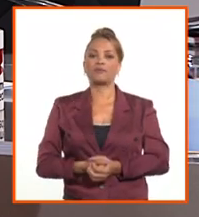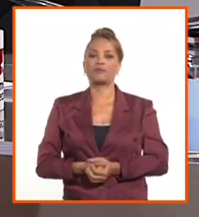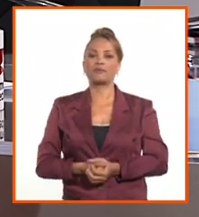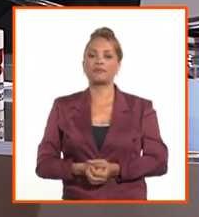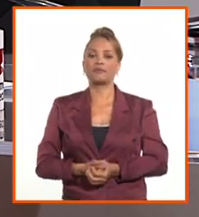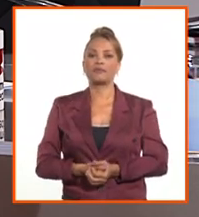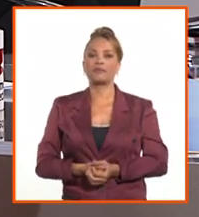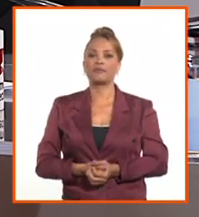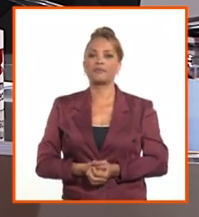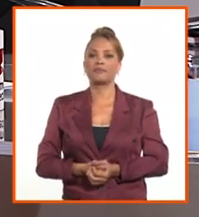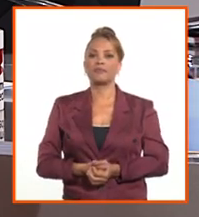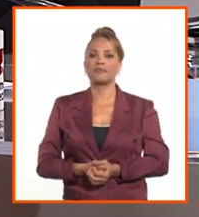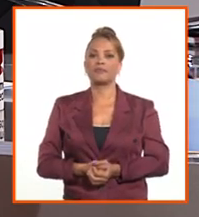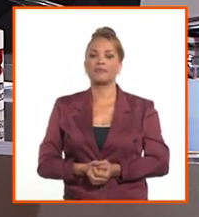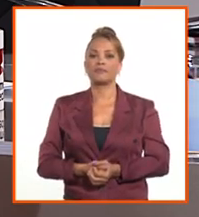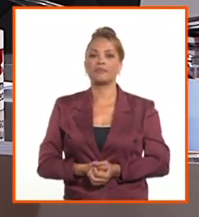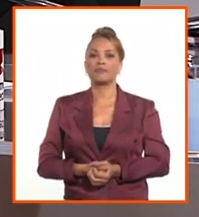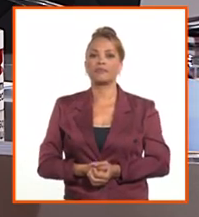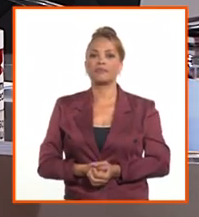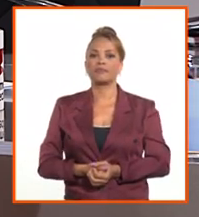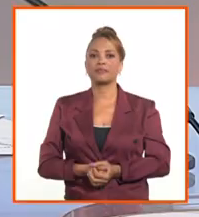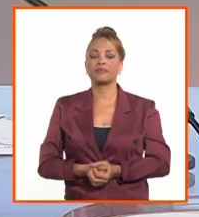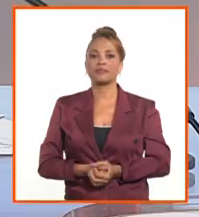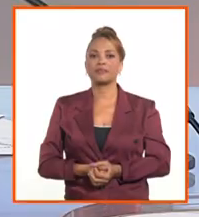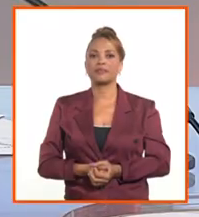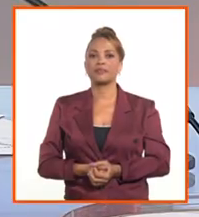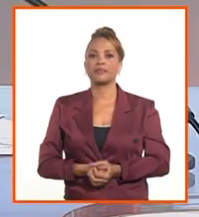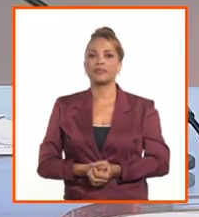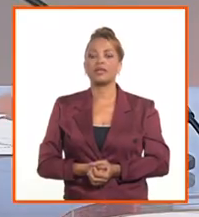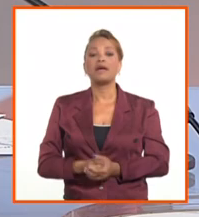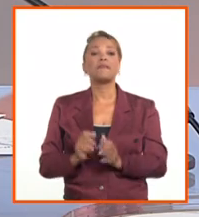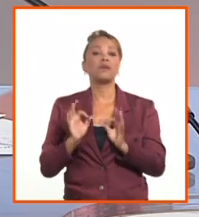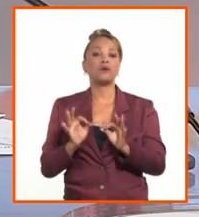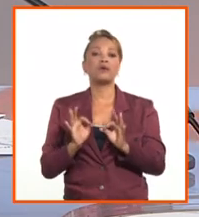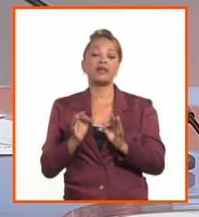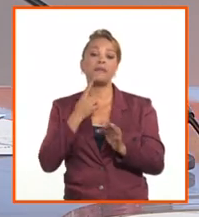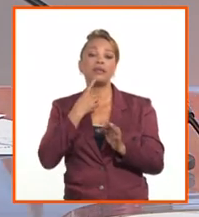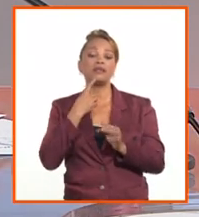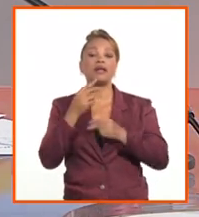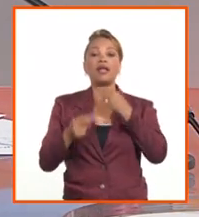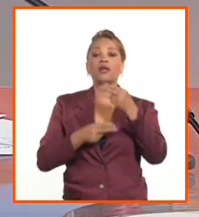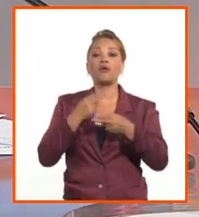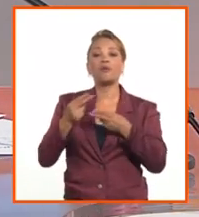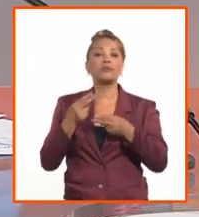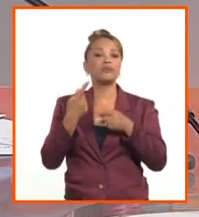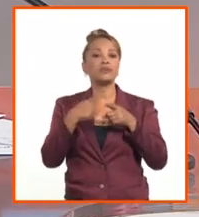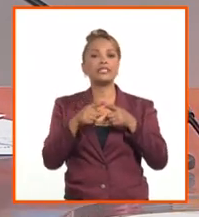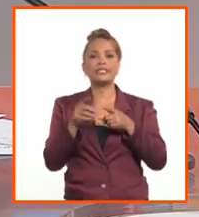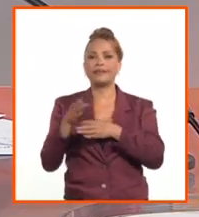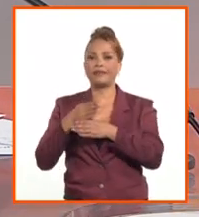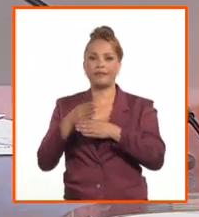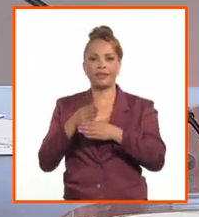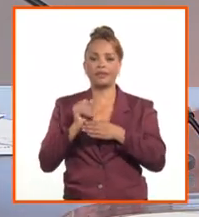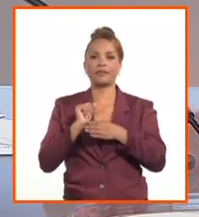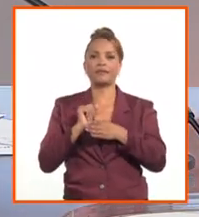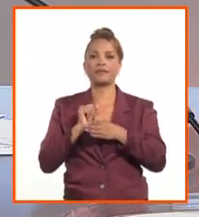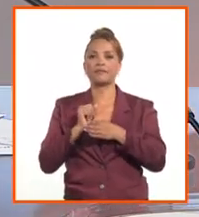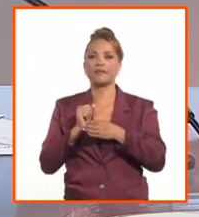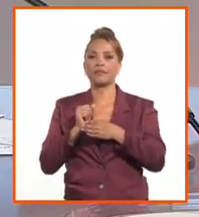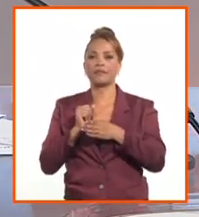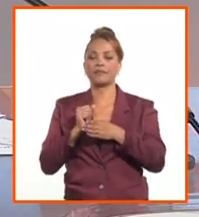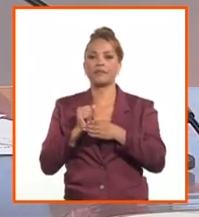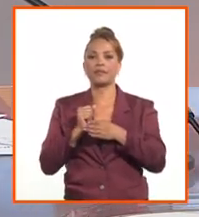entrega de efectivo, pero que realmente eso va a tener un margen que va